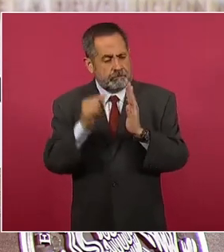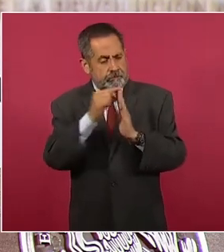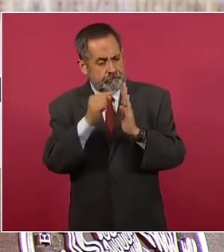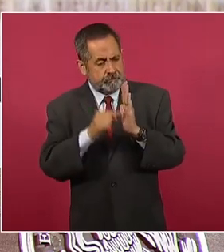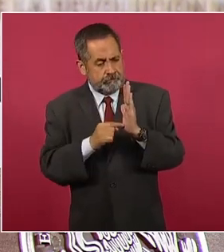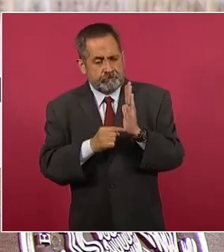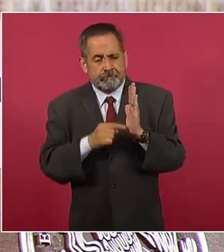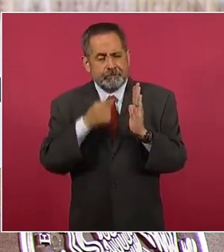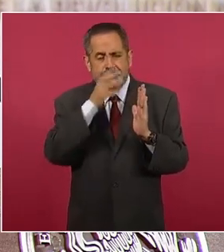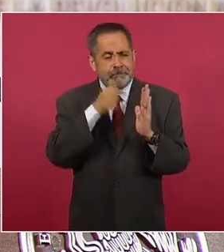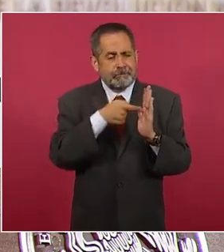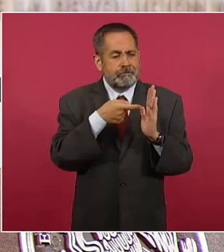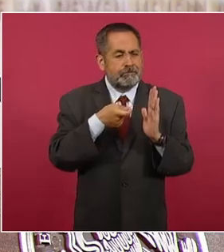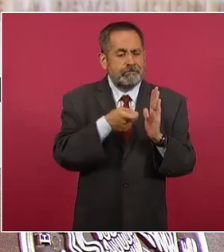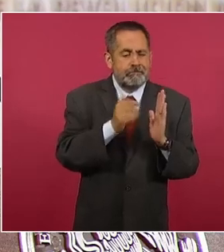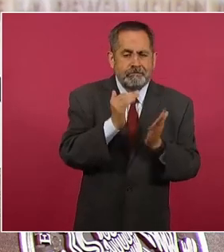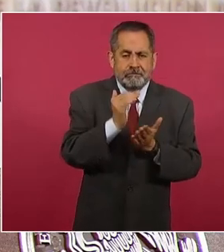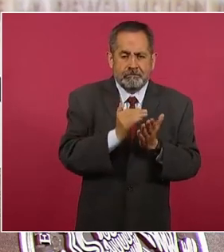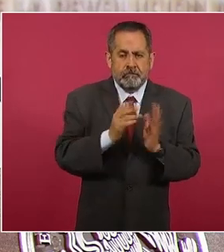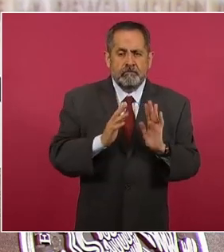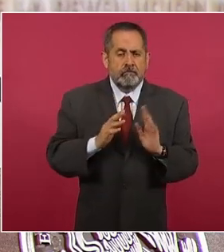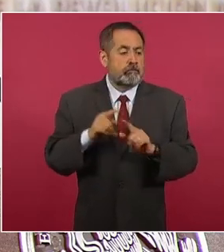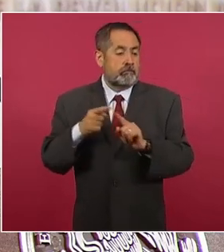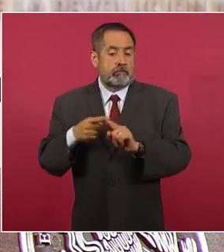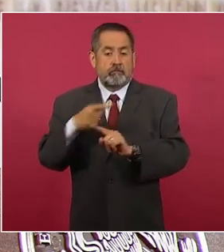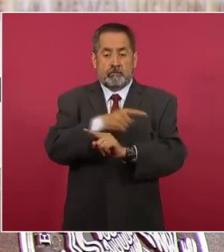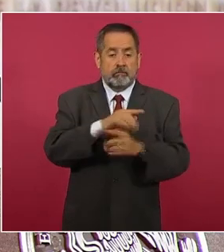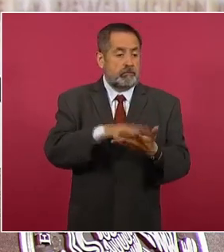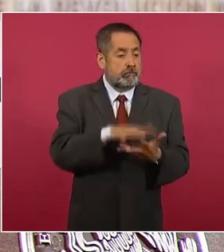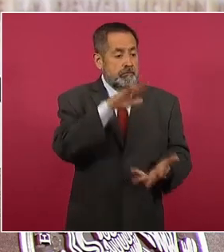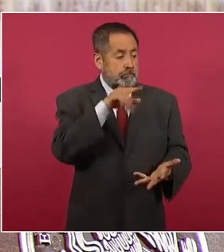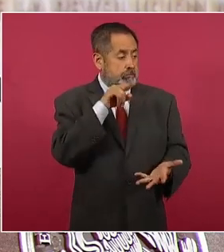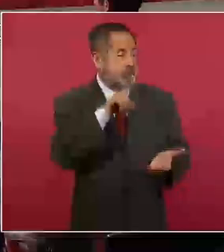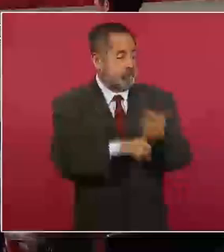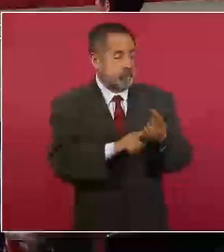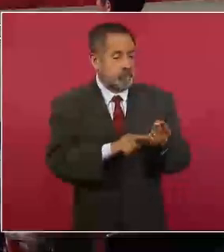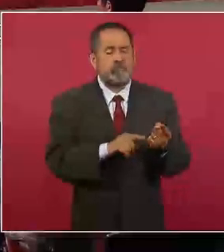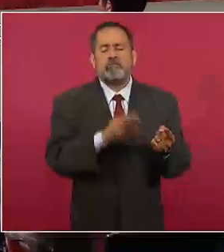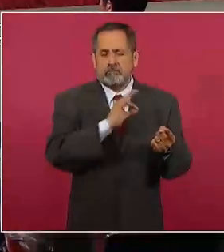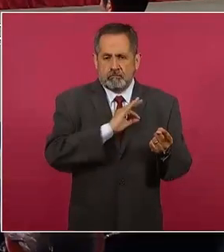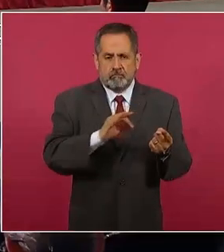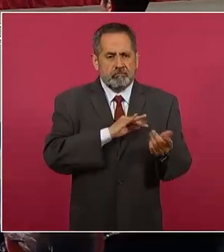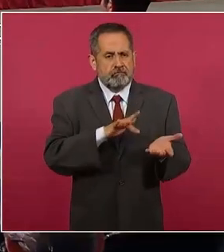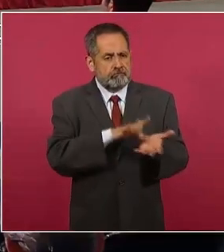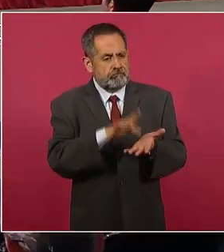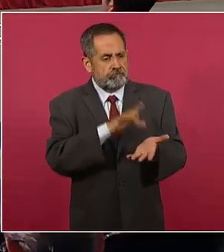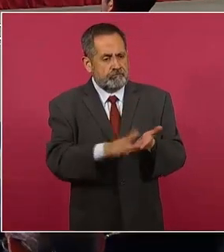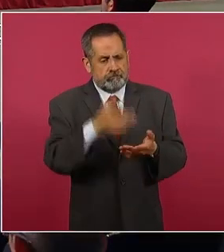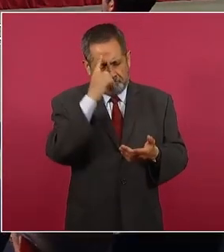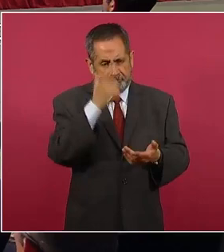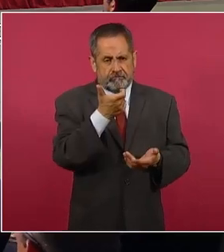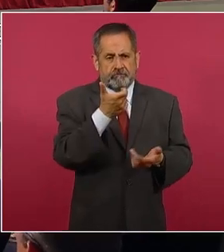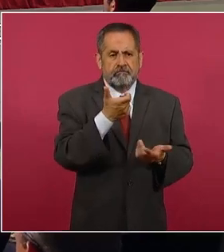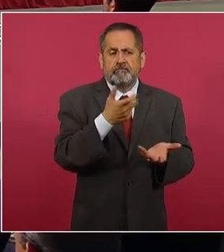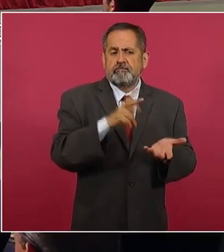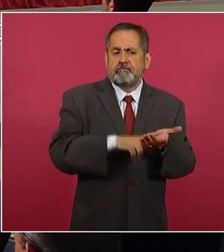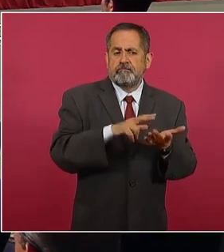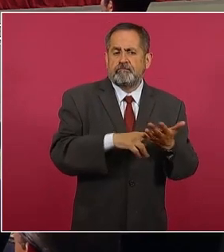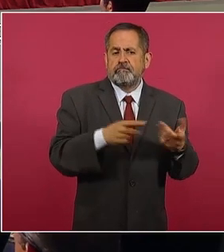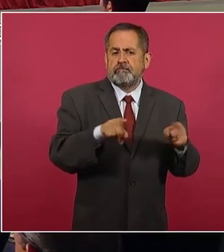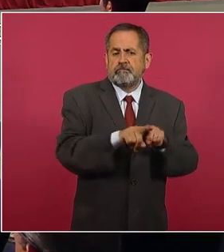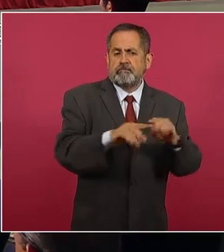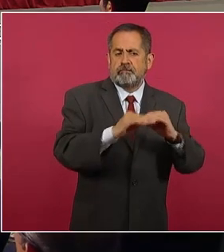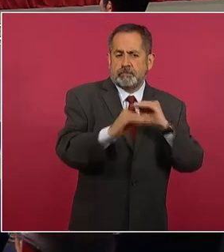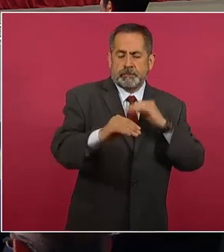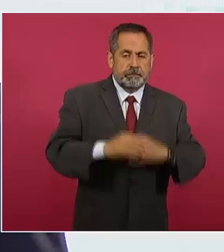vamos a poder incidir, pero estamos incidiendo en aproximadamente un tercio. Al mismo tiempo, la canasta